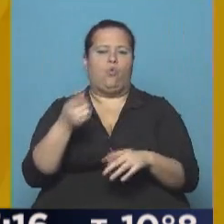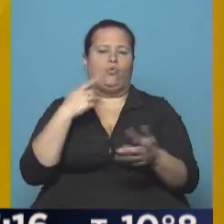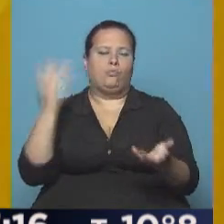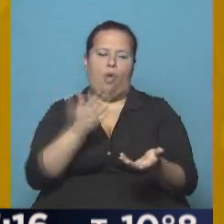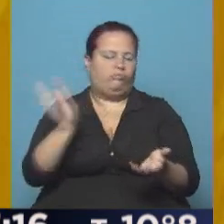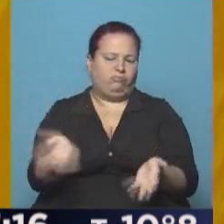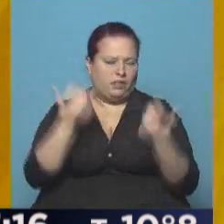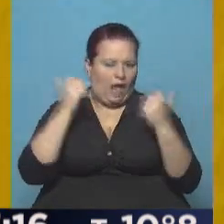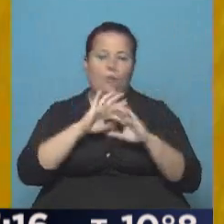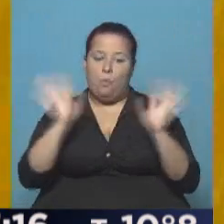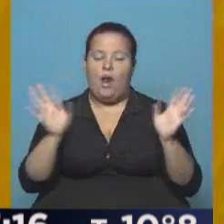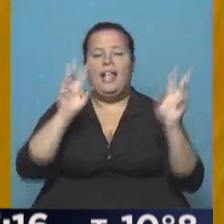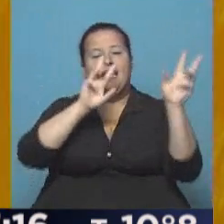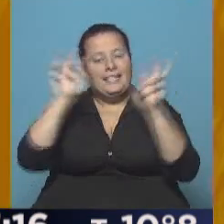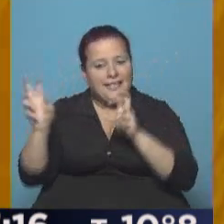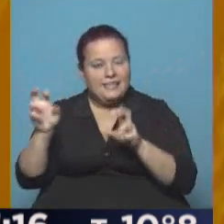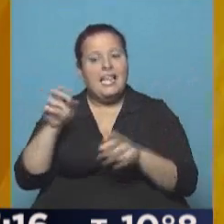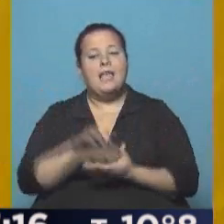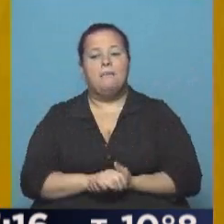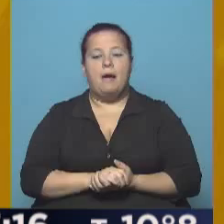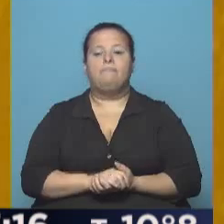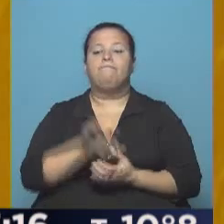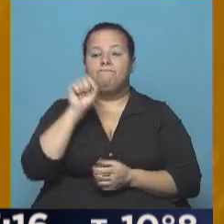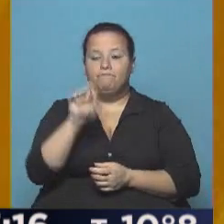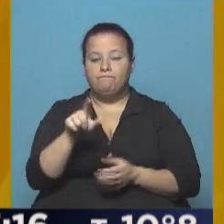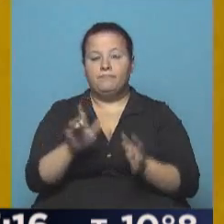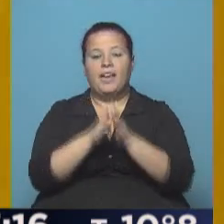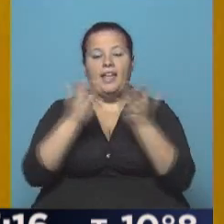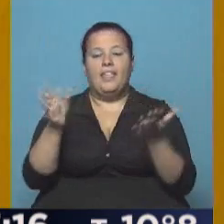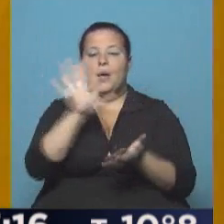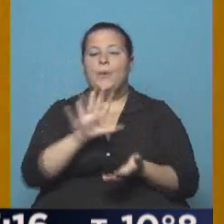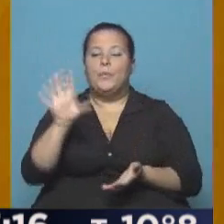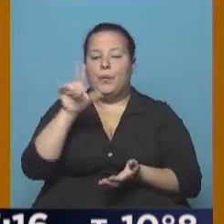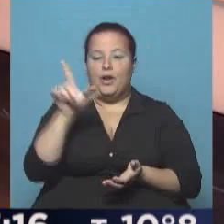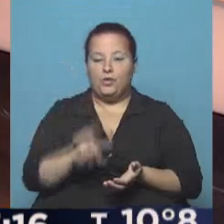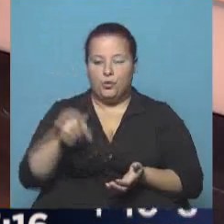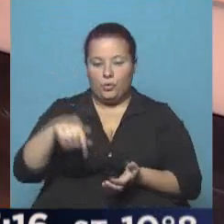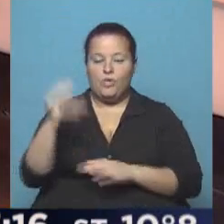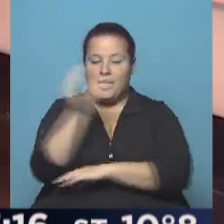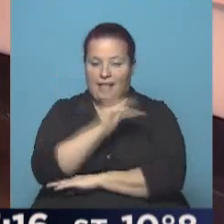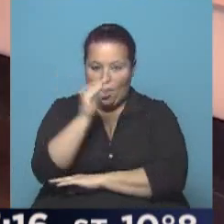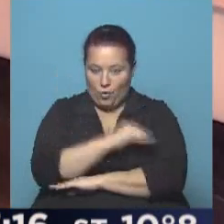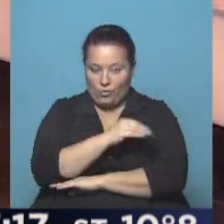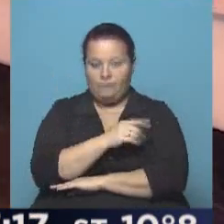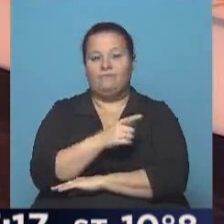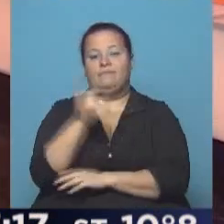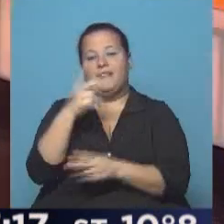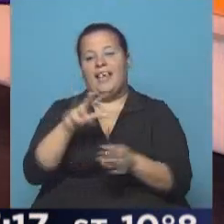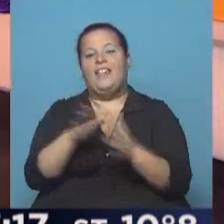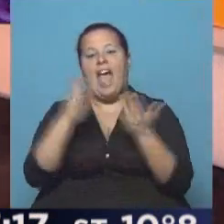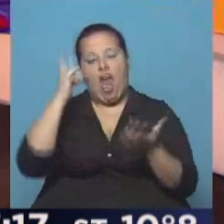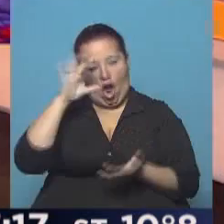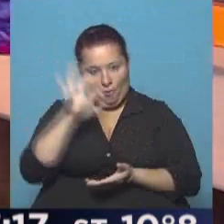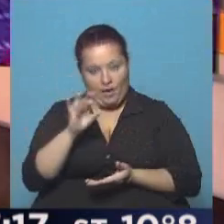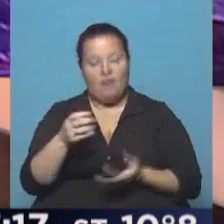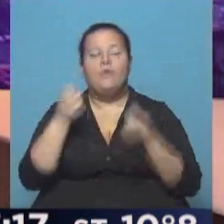producción. Bueno, algunos temas que ocupan a la zona de Santa Cruz, aquí leídas por el diario La Opinión.